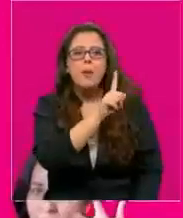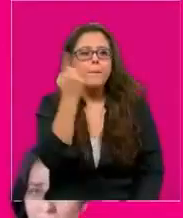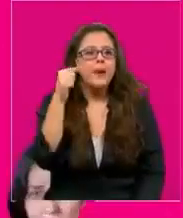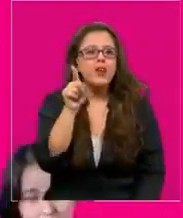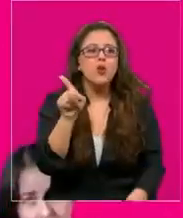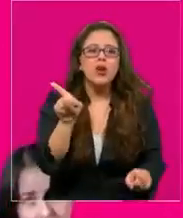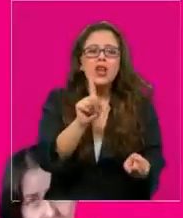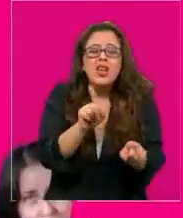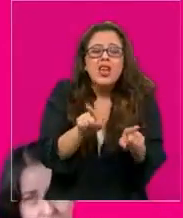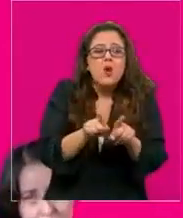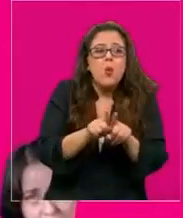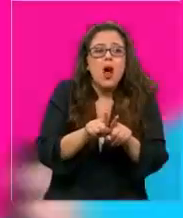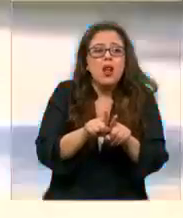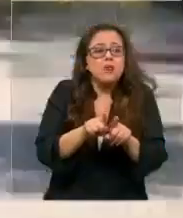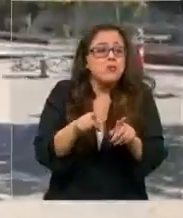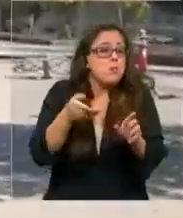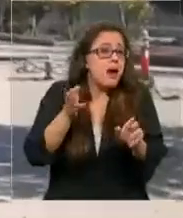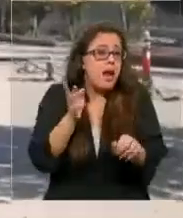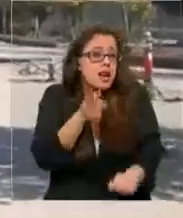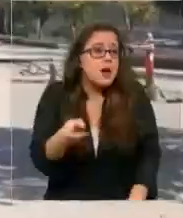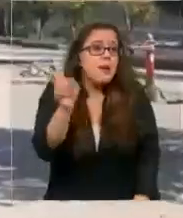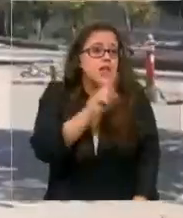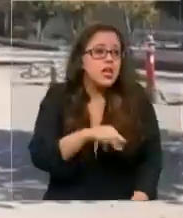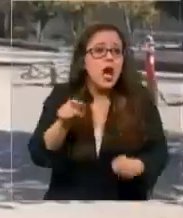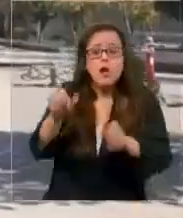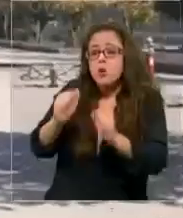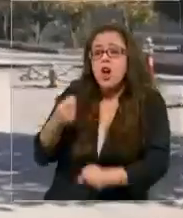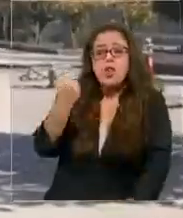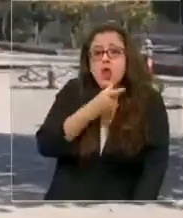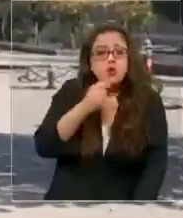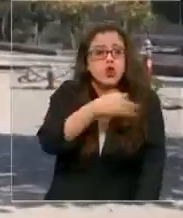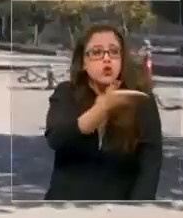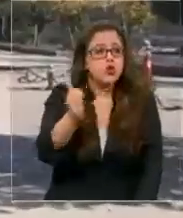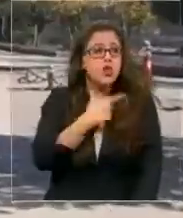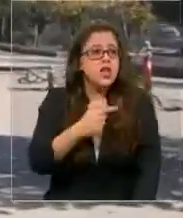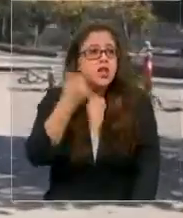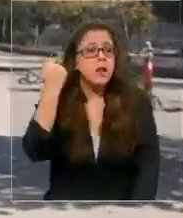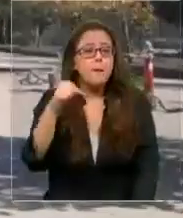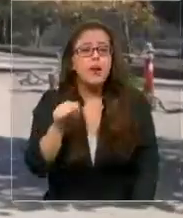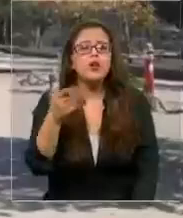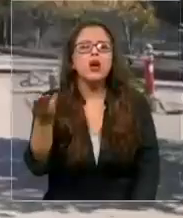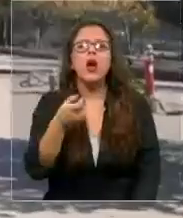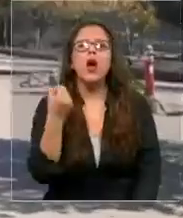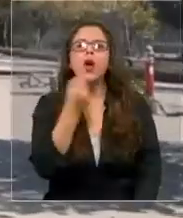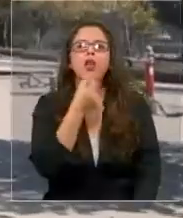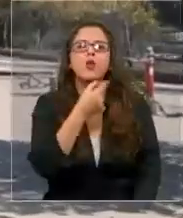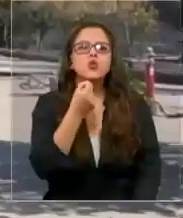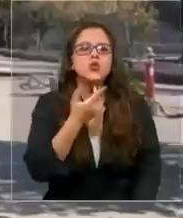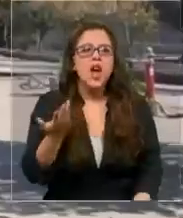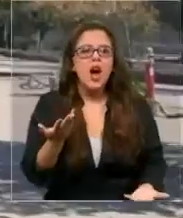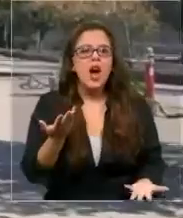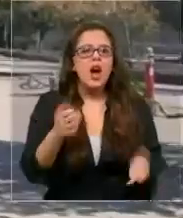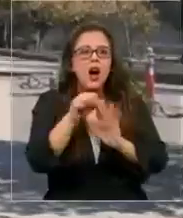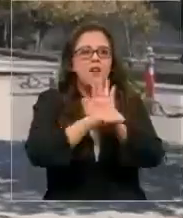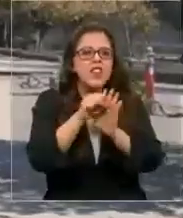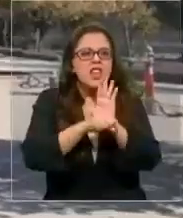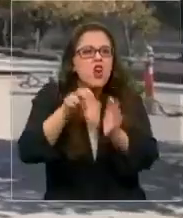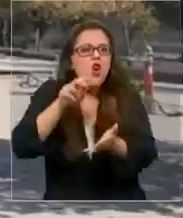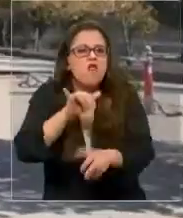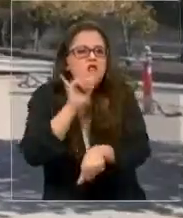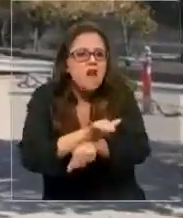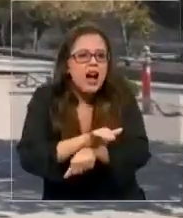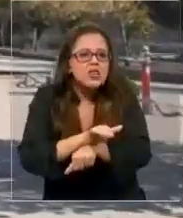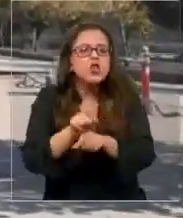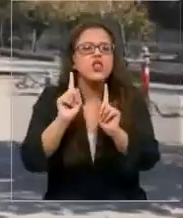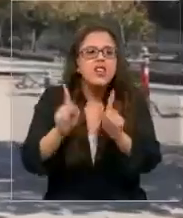descartan otras piezas como esta. Pueden denunciar si quieren, pero en vez de denunciar un videoficción, debiesen denunciar